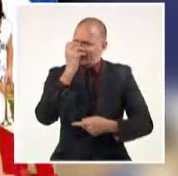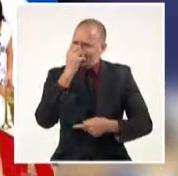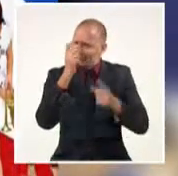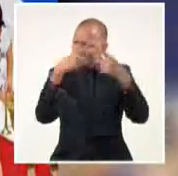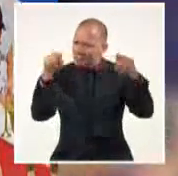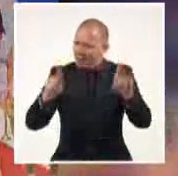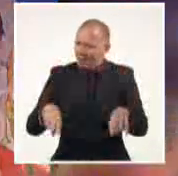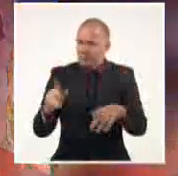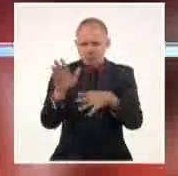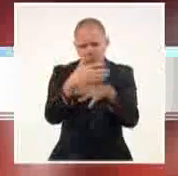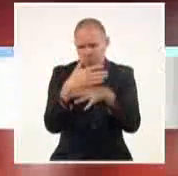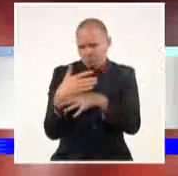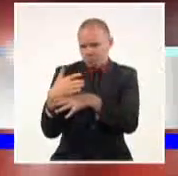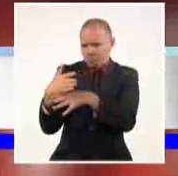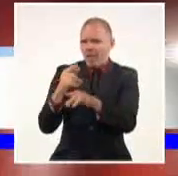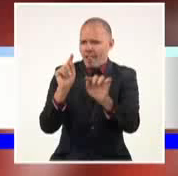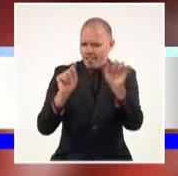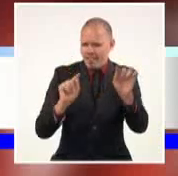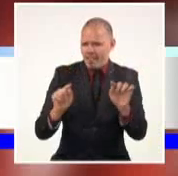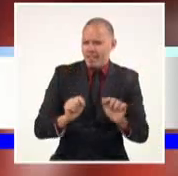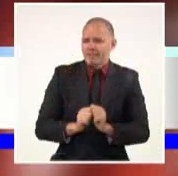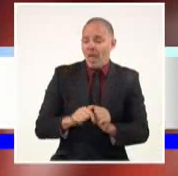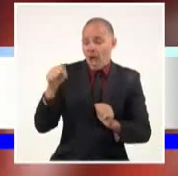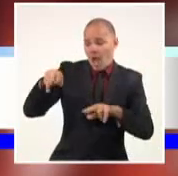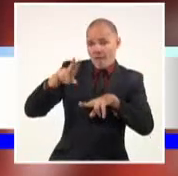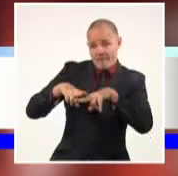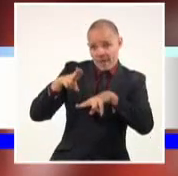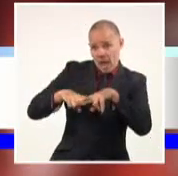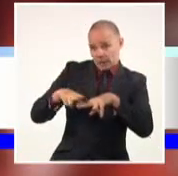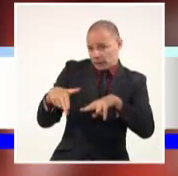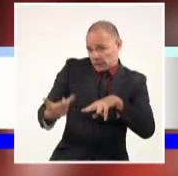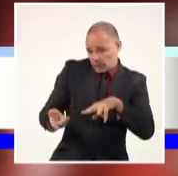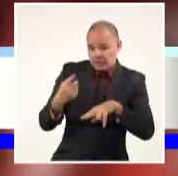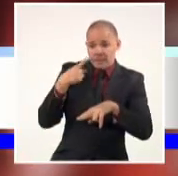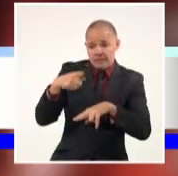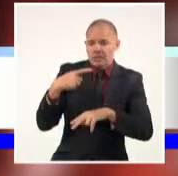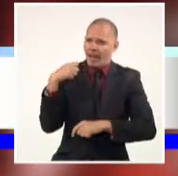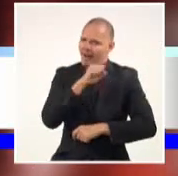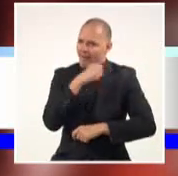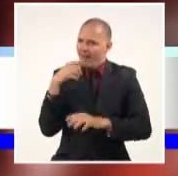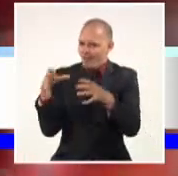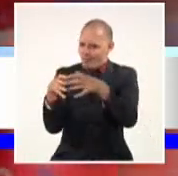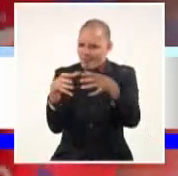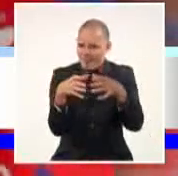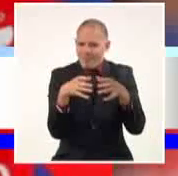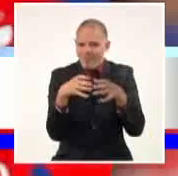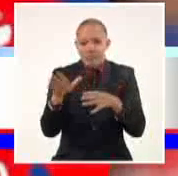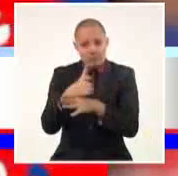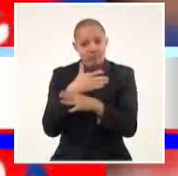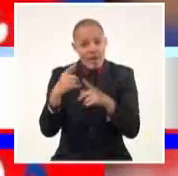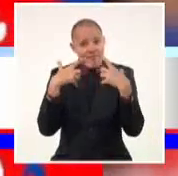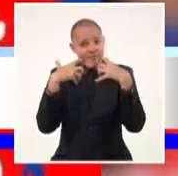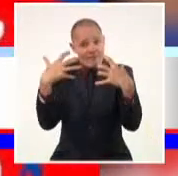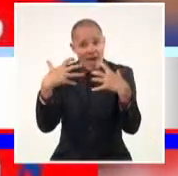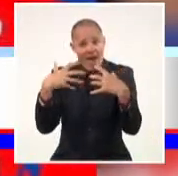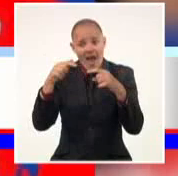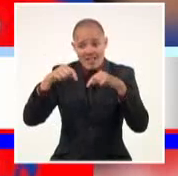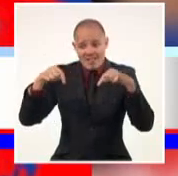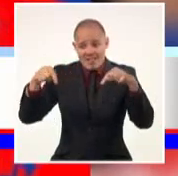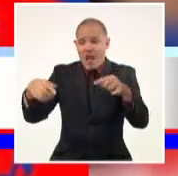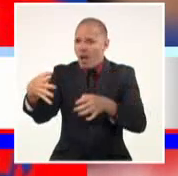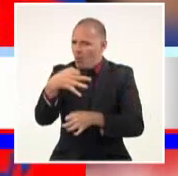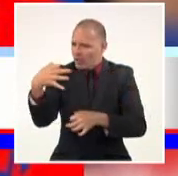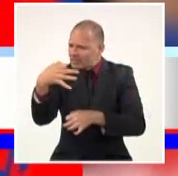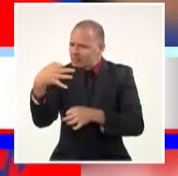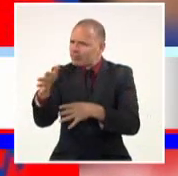reseñan medios digitales, en la capital cubana actuarán destacadas agrupaciones como Adalberto Álvarez, Manolito Simonet y su